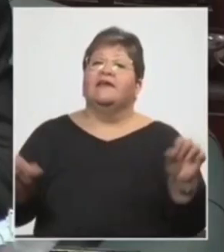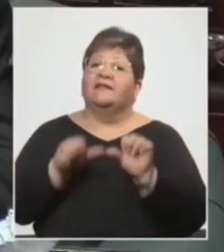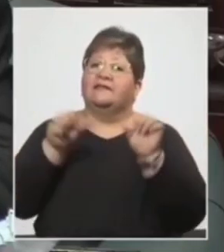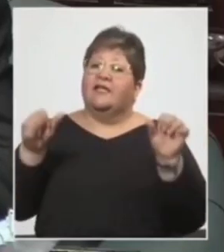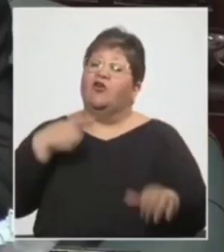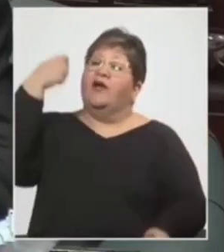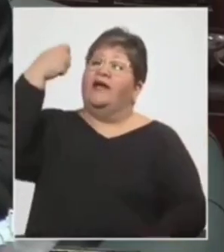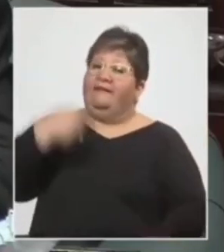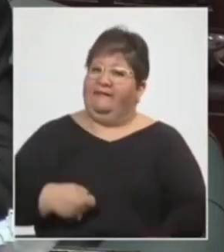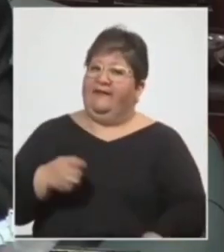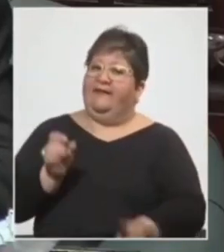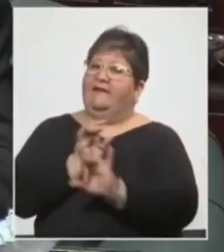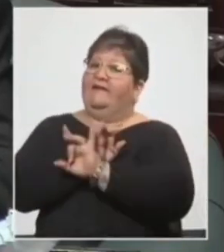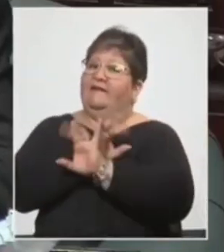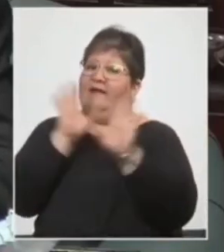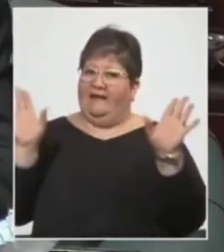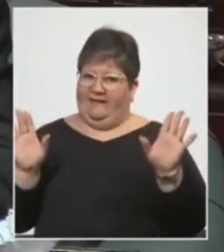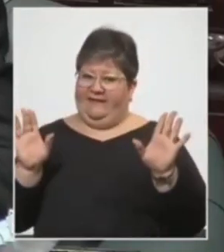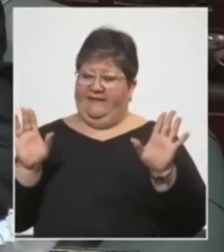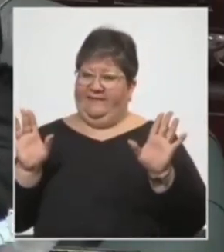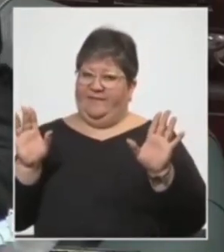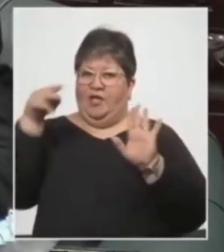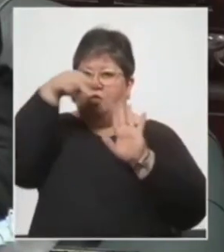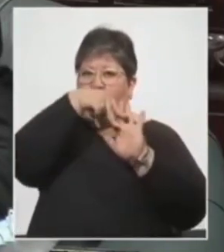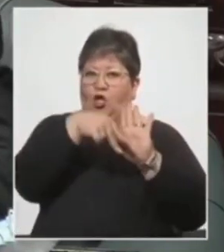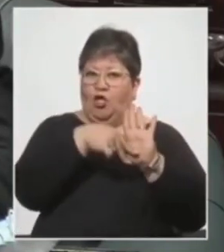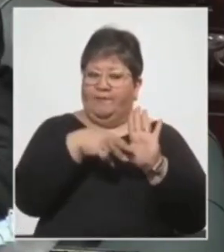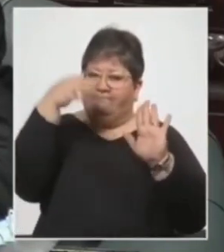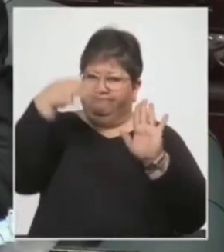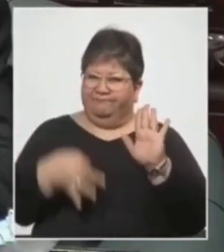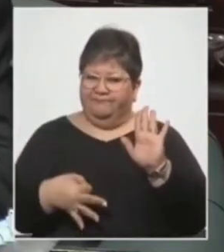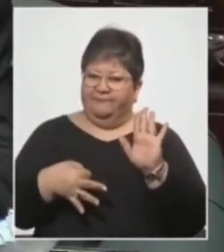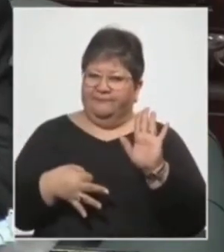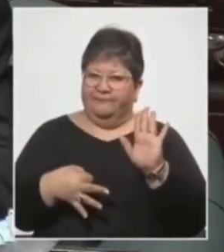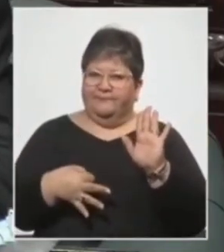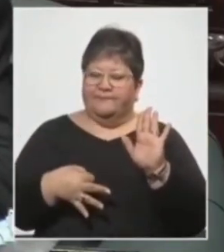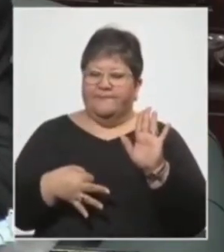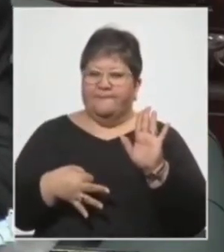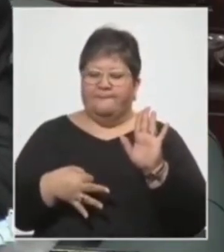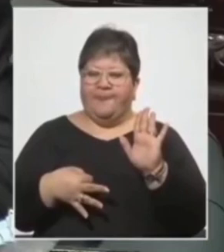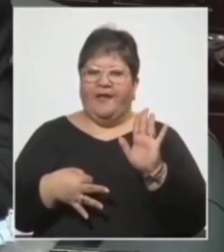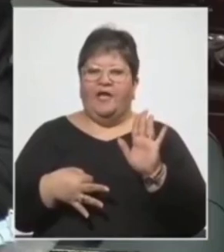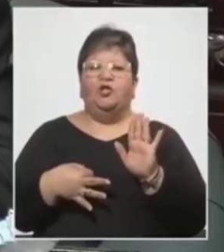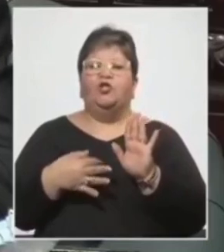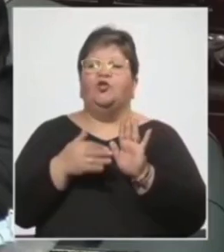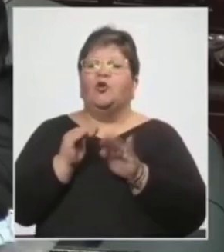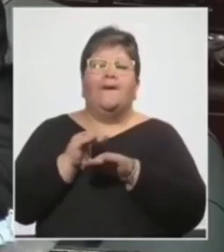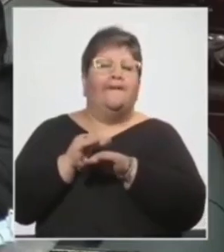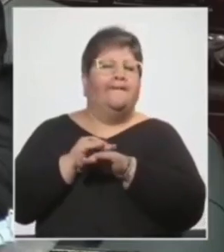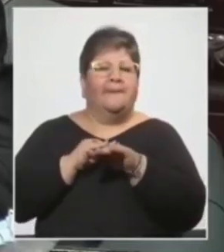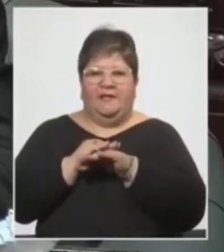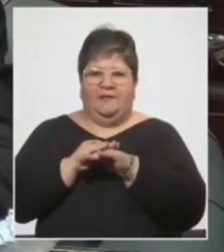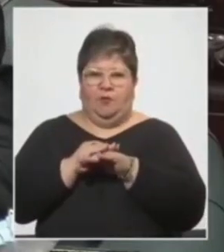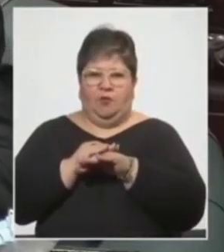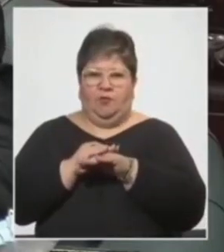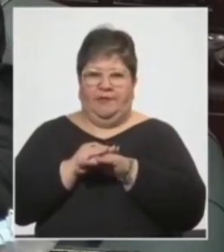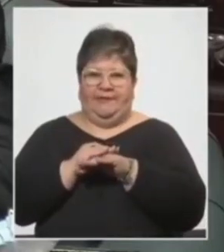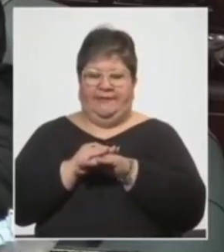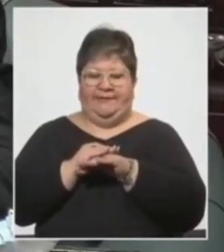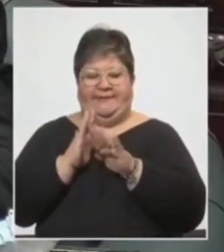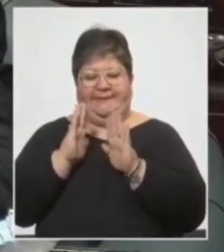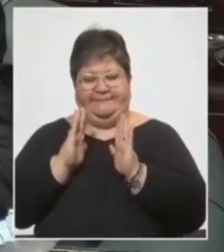garantías claras, con normas precisas, dejando lo mínimo posible a los elementos de la